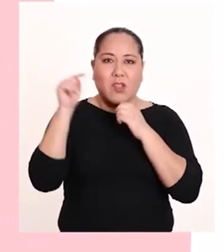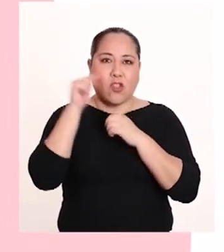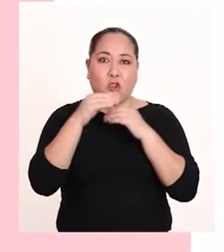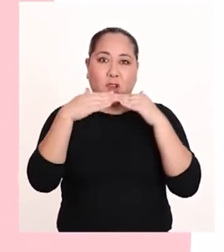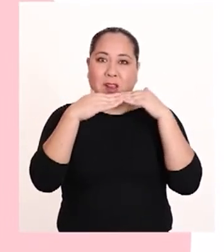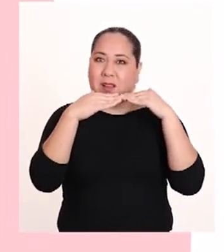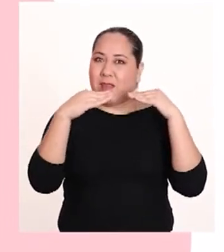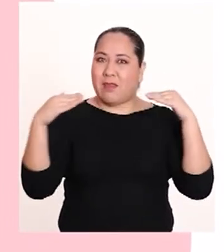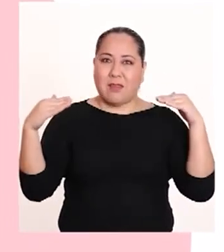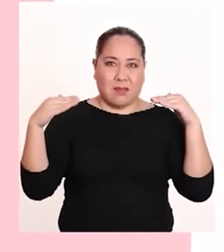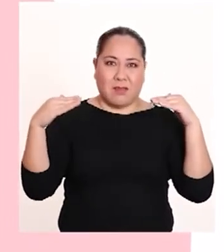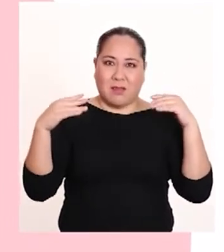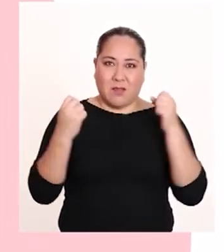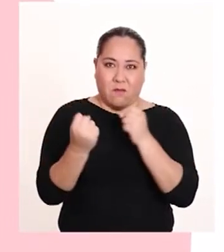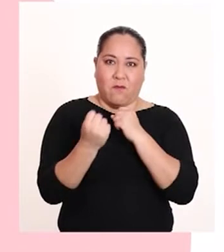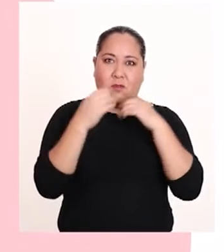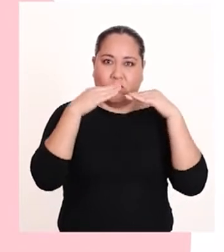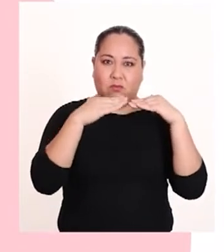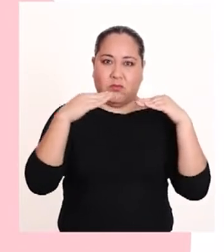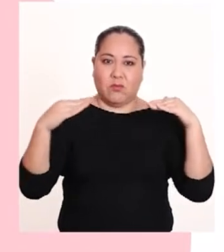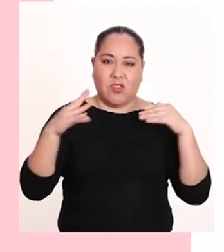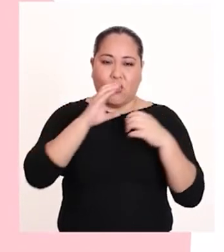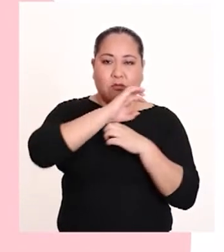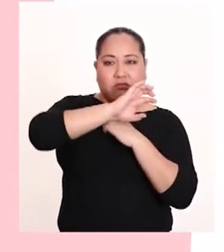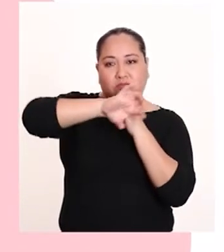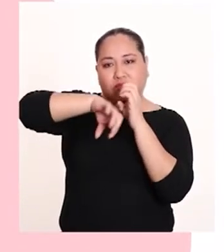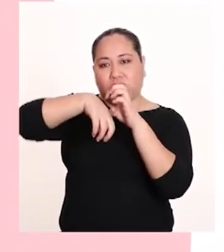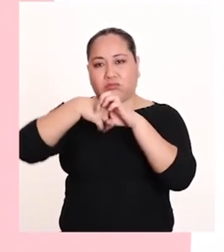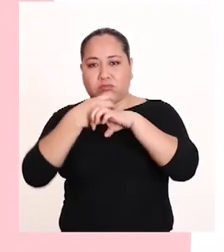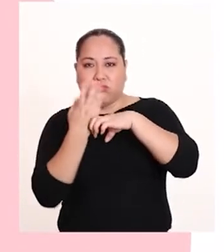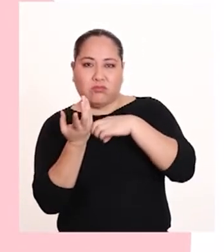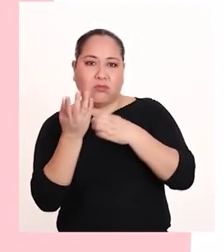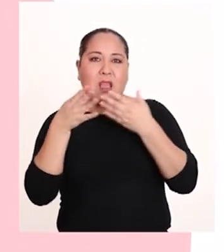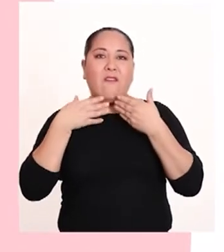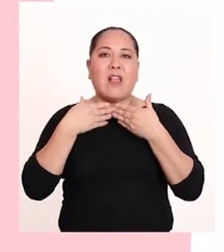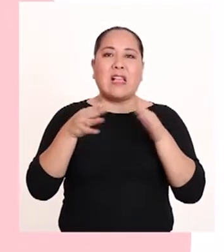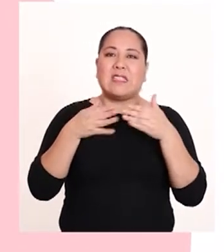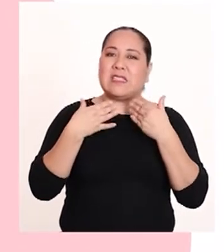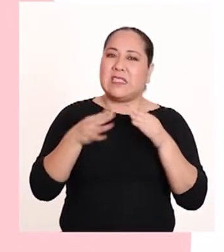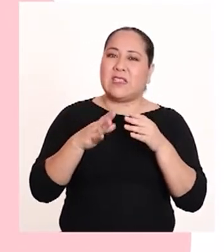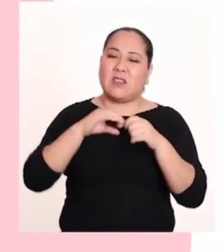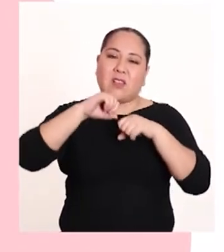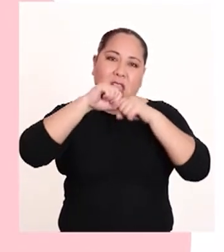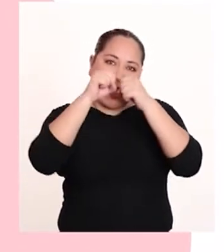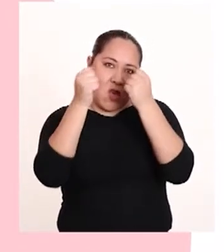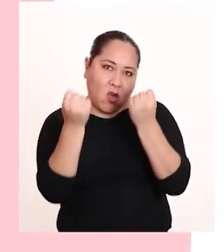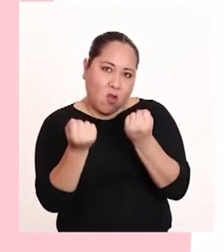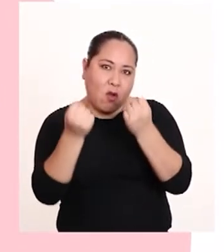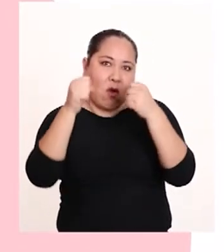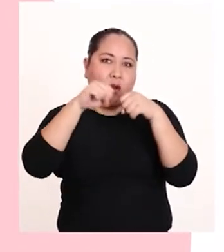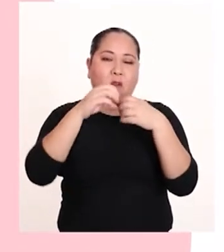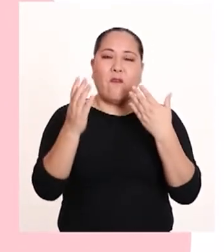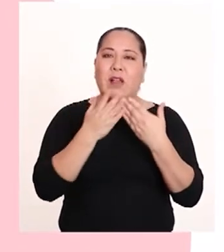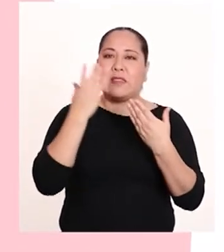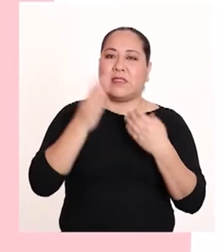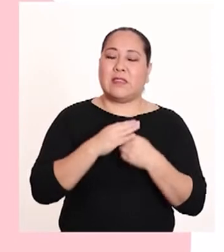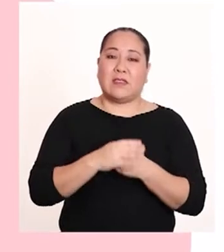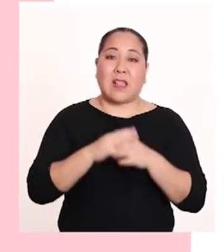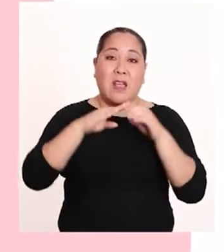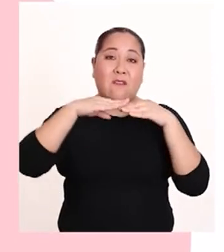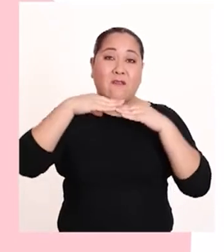lugar de ser rectas y rígidas, las cadenas son muy flexibles, se doblan con facilidad.